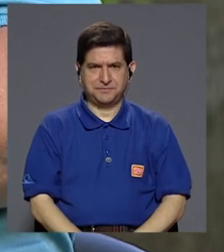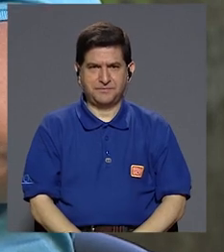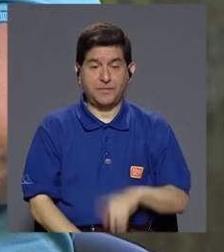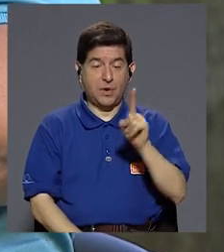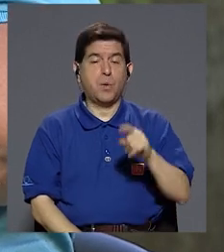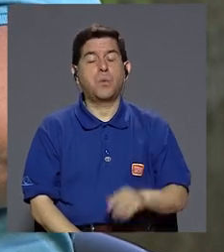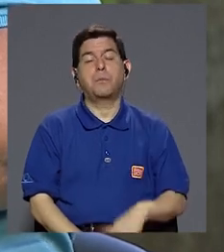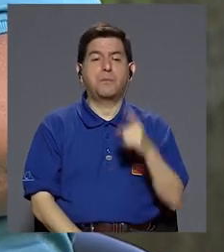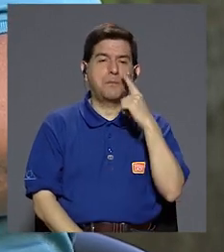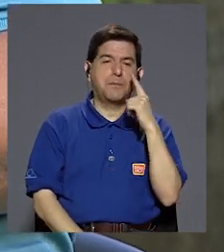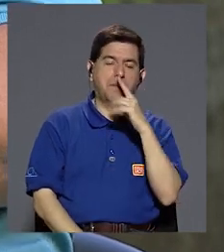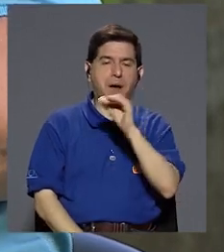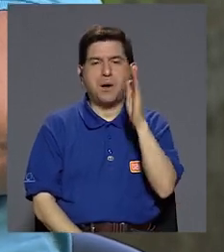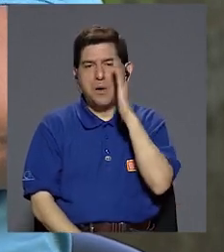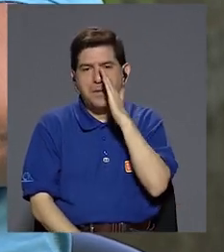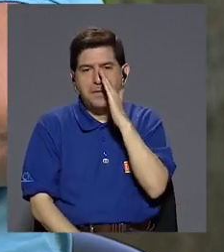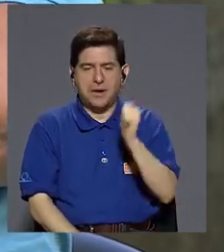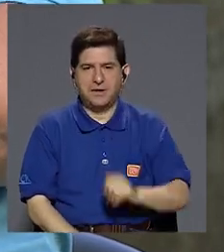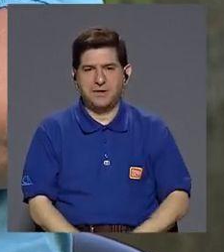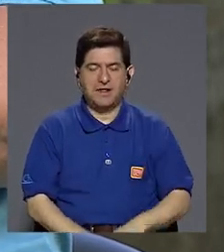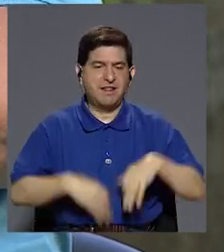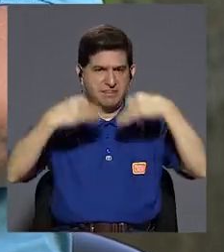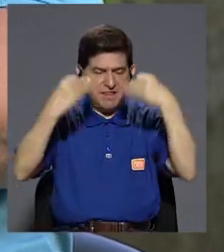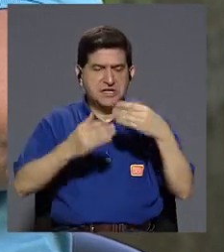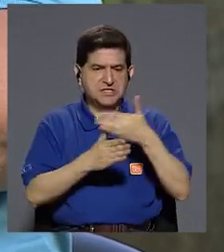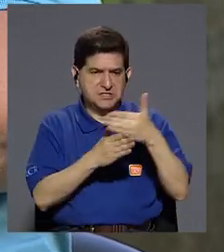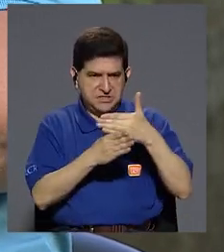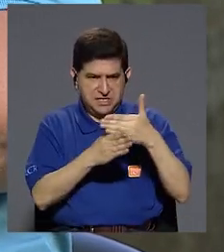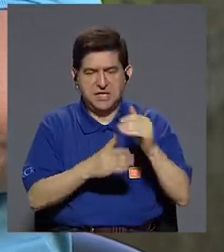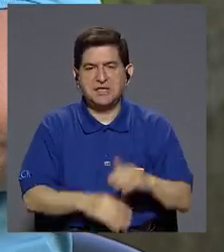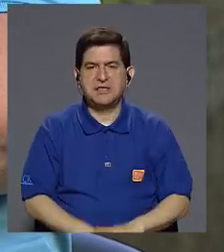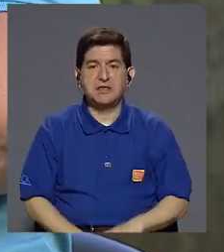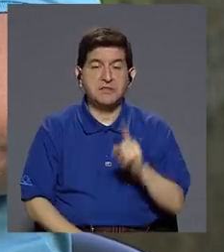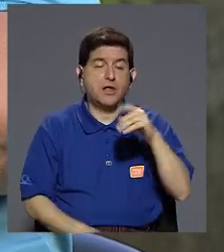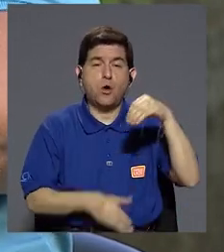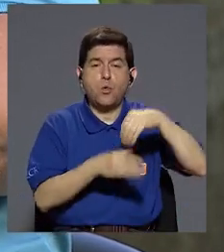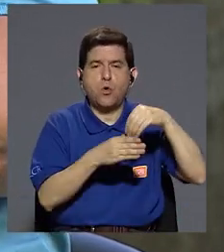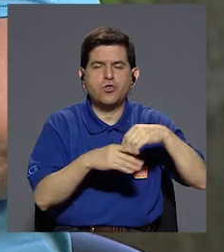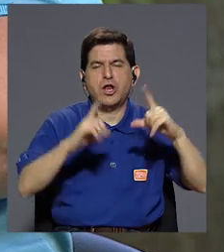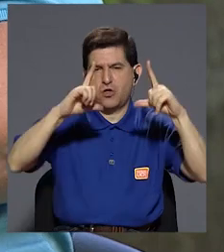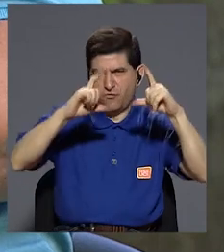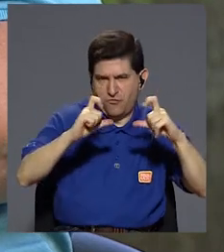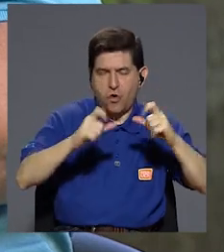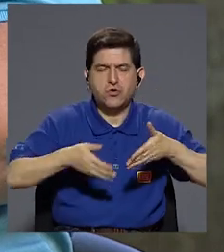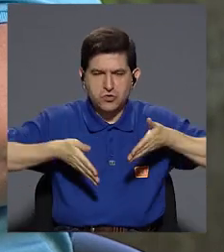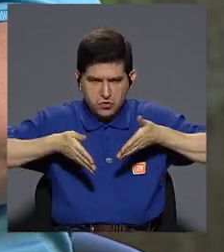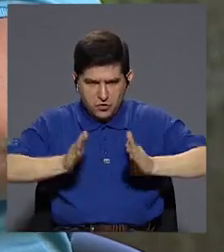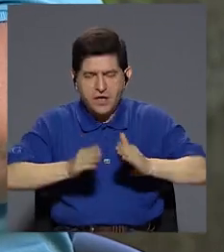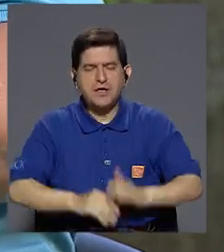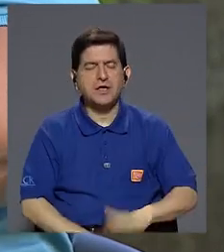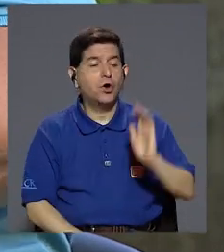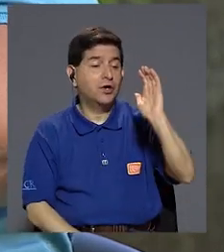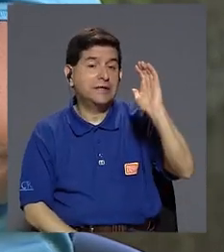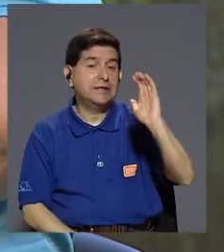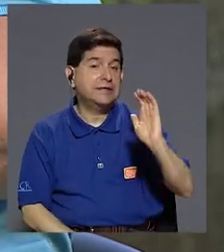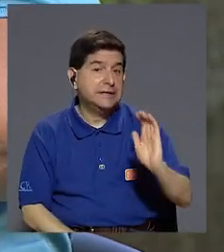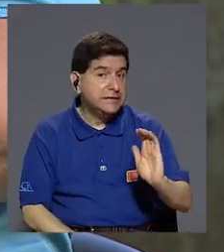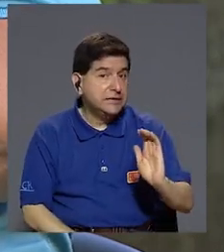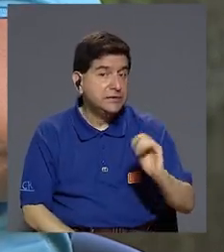cuando un papá o una mamá decide compartir un contenido, una foto de su hijo o su hija pequeño,